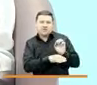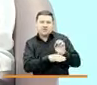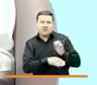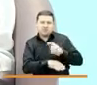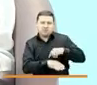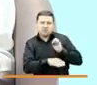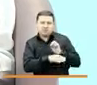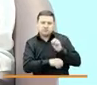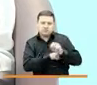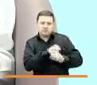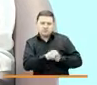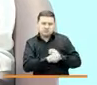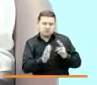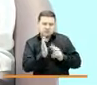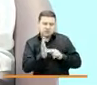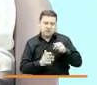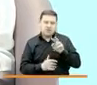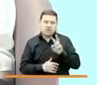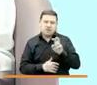en el año 2017.